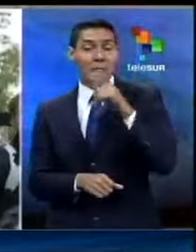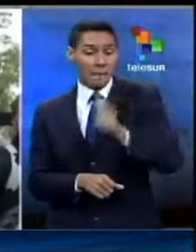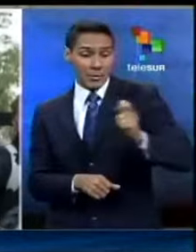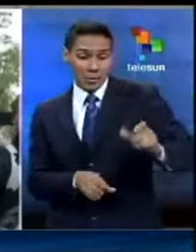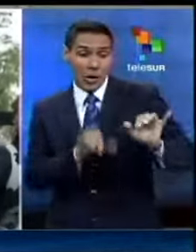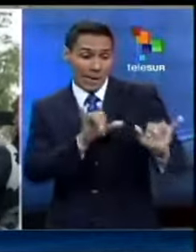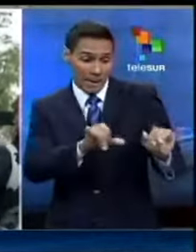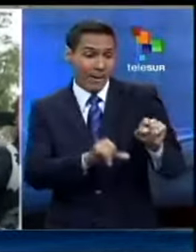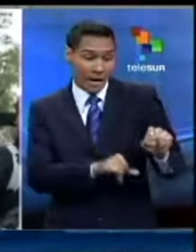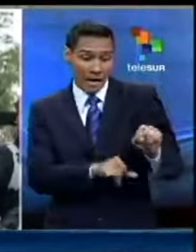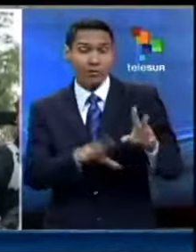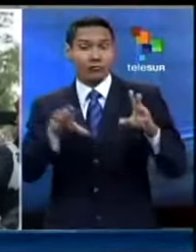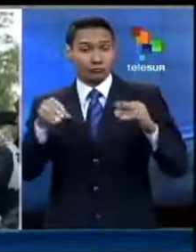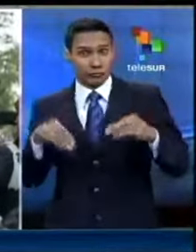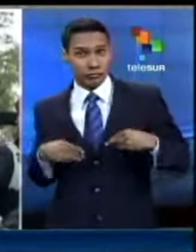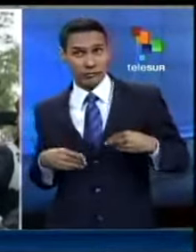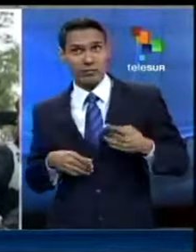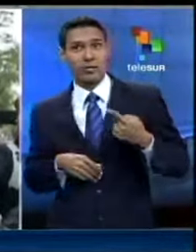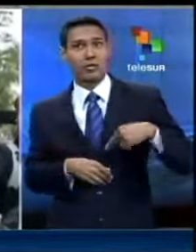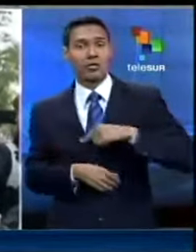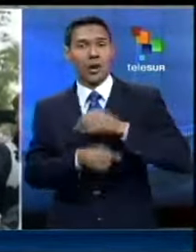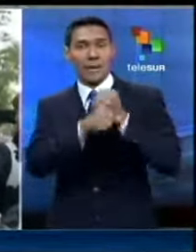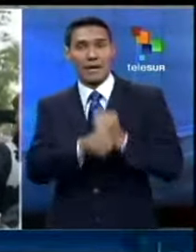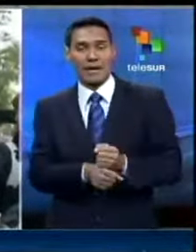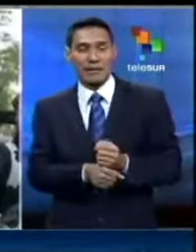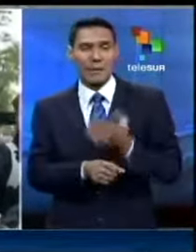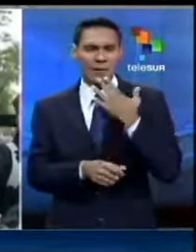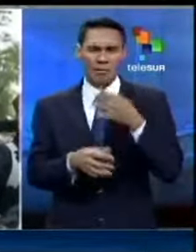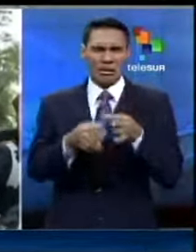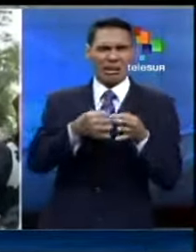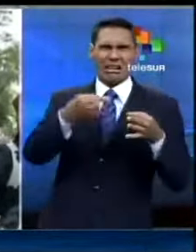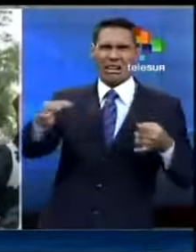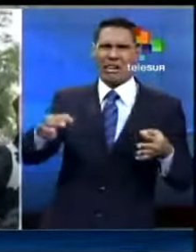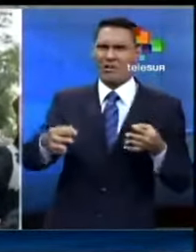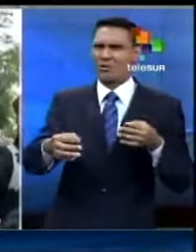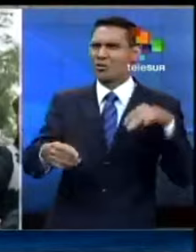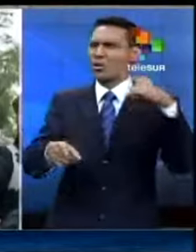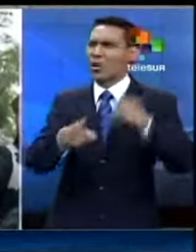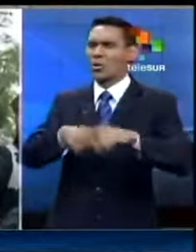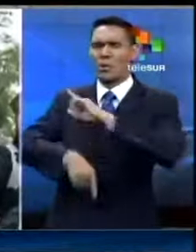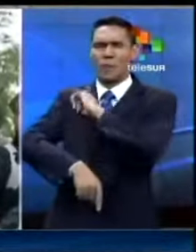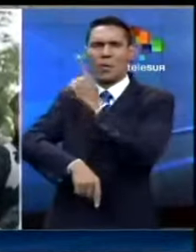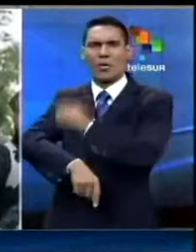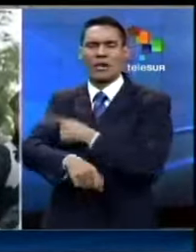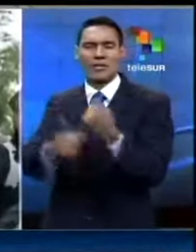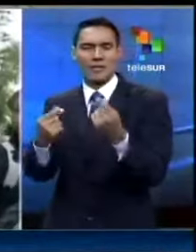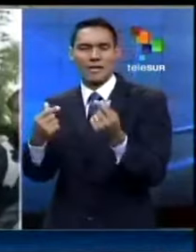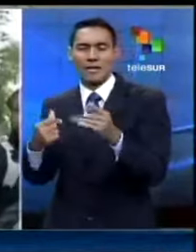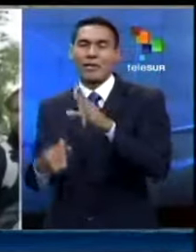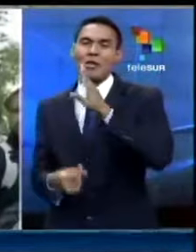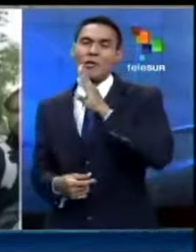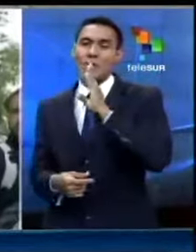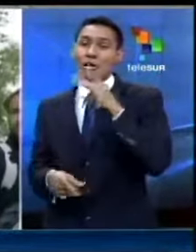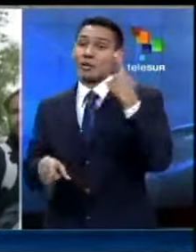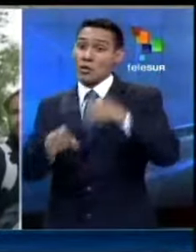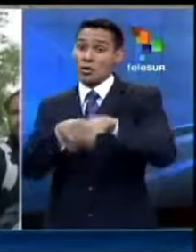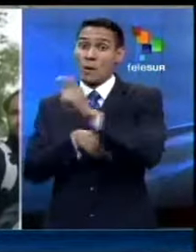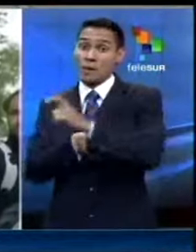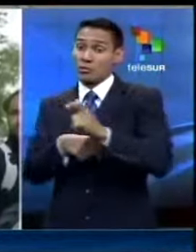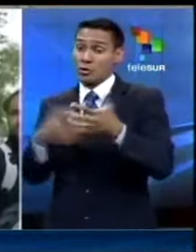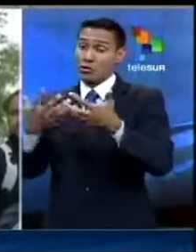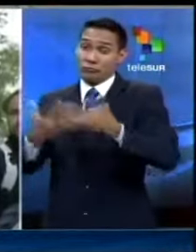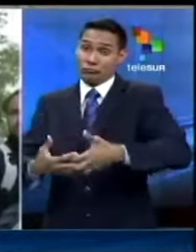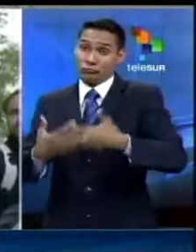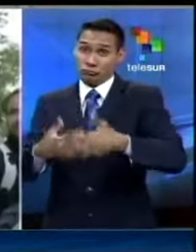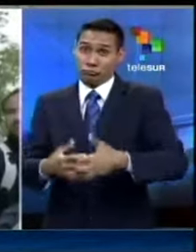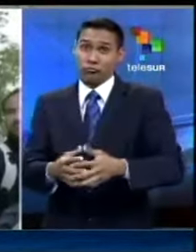y donde va a estar, y esperemos que así sea, más lejos de los poderes financieros, de la banca, de los grandes especuladores, de